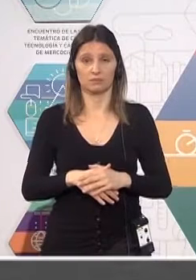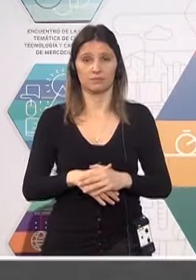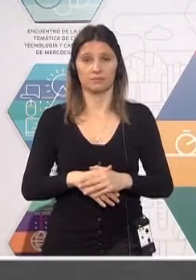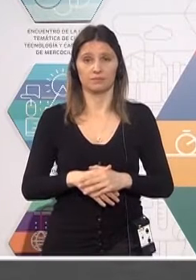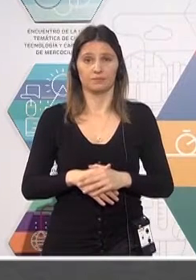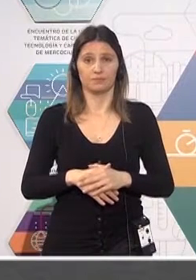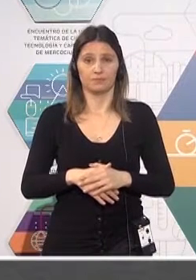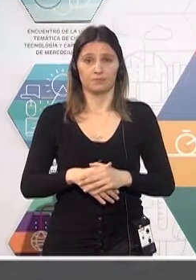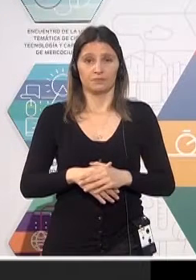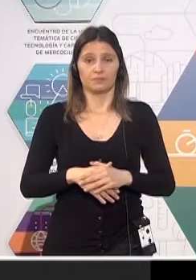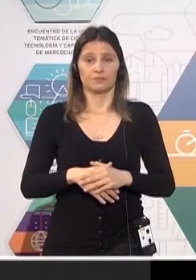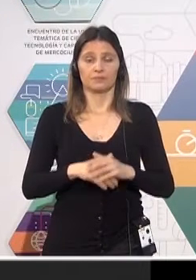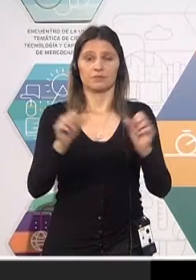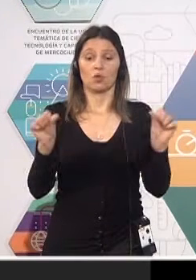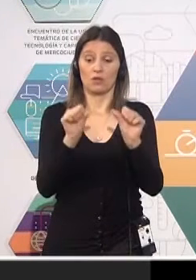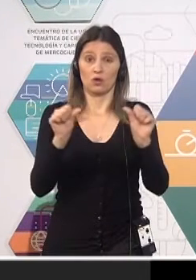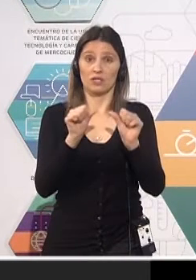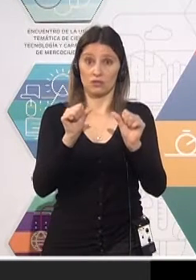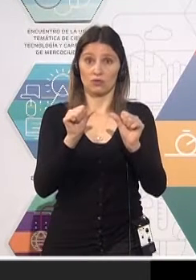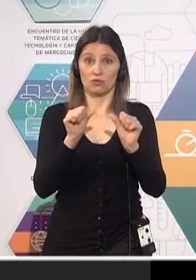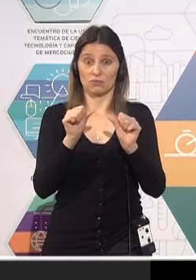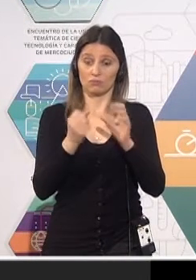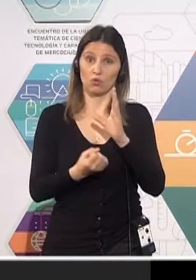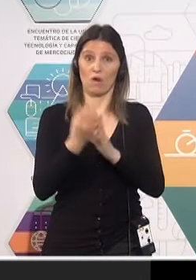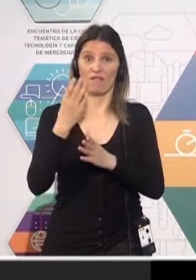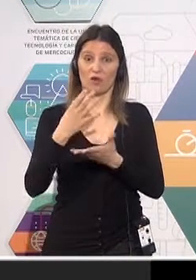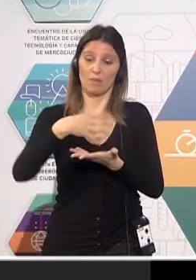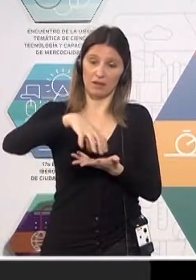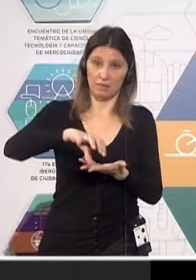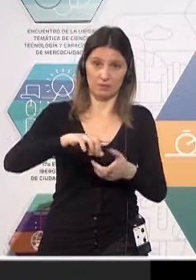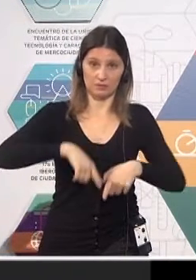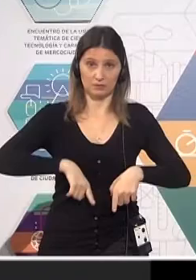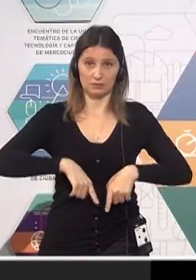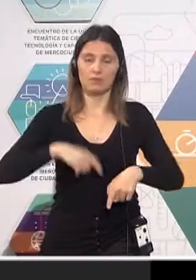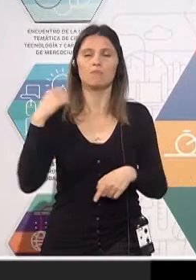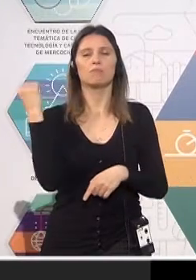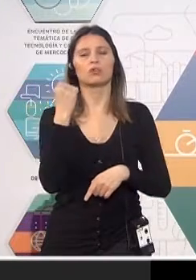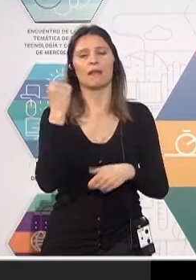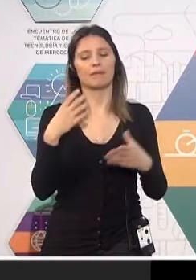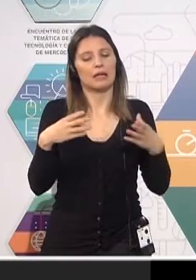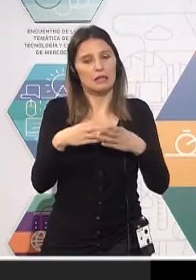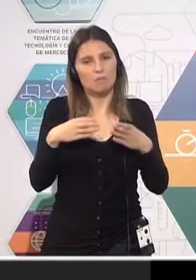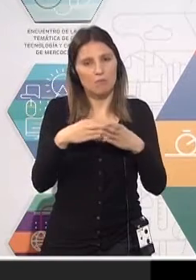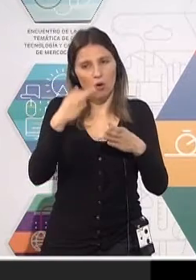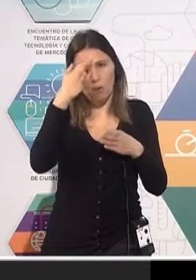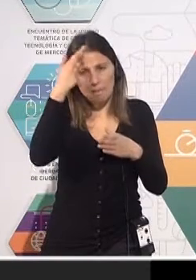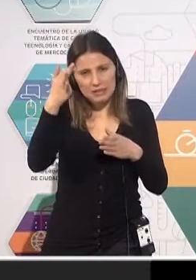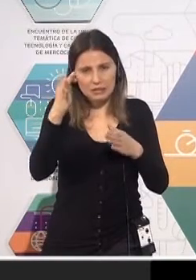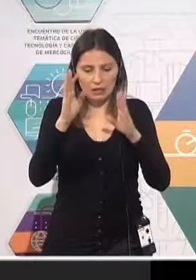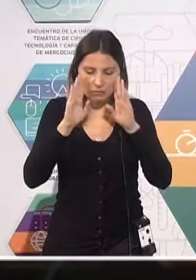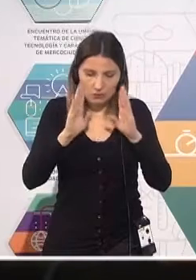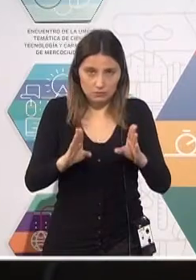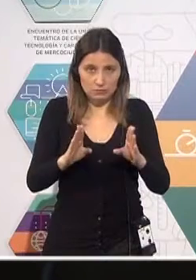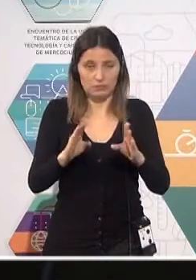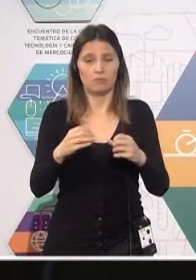Bueno, con la creación del nuevo departamento entendió de que es importante crear un equipo que se especializara en estos temas,